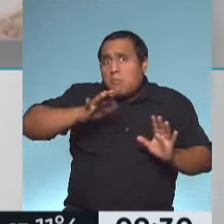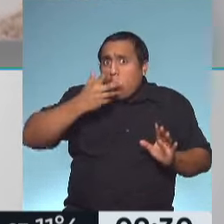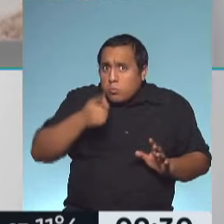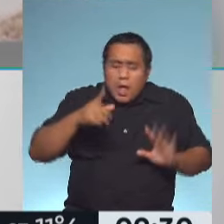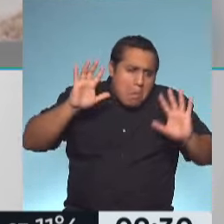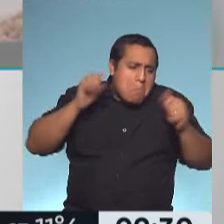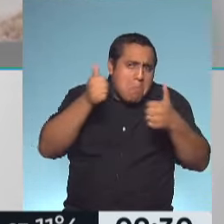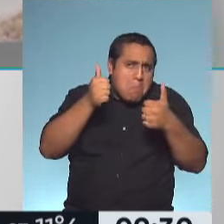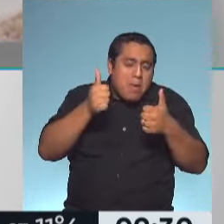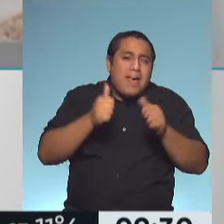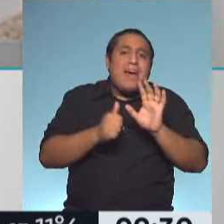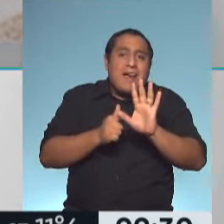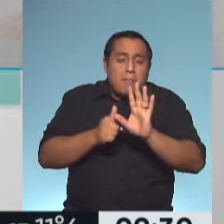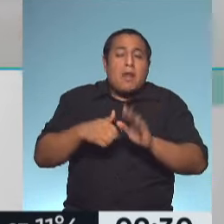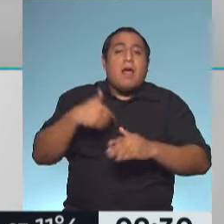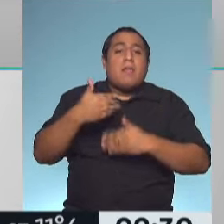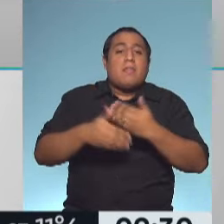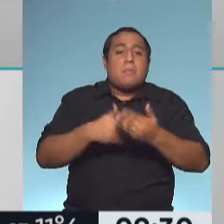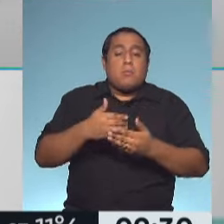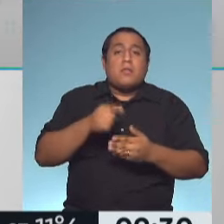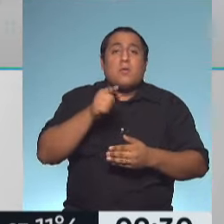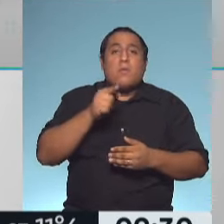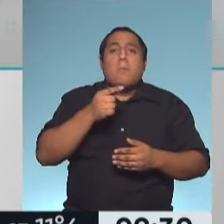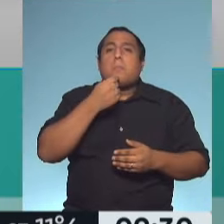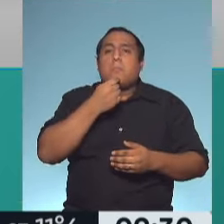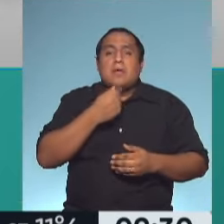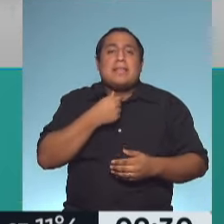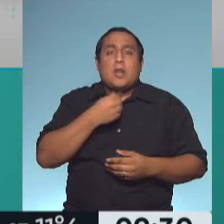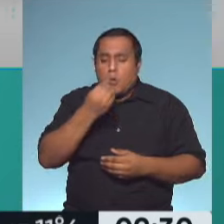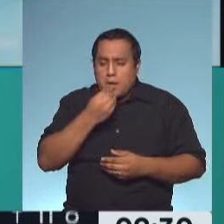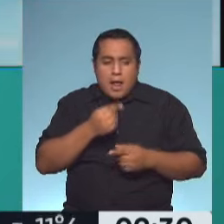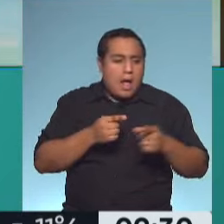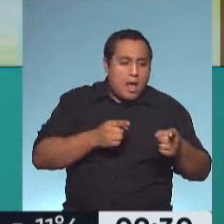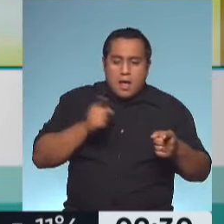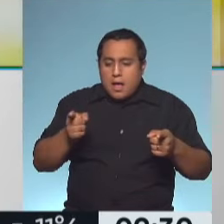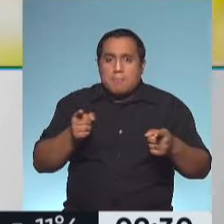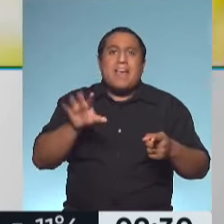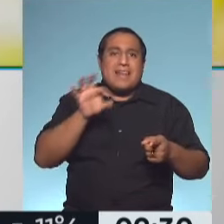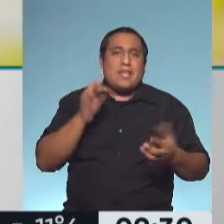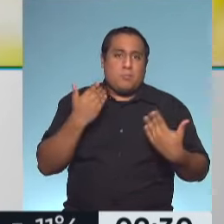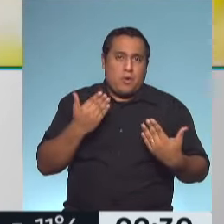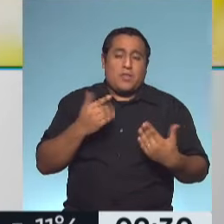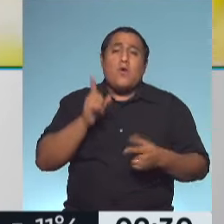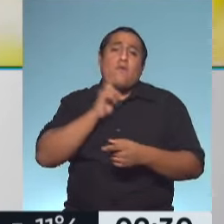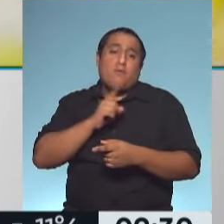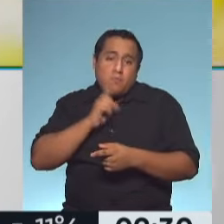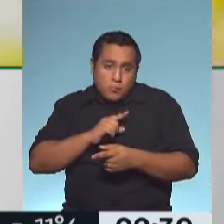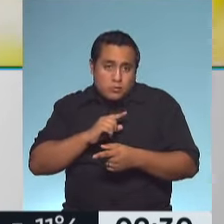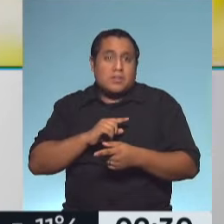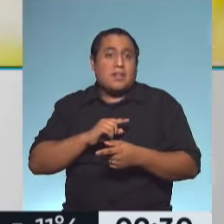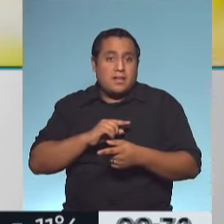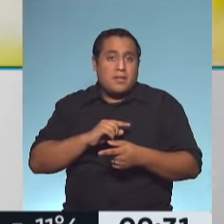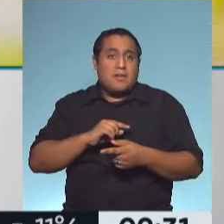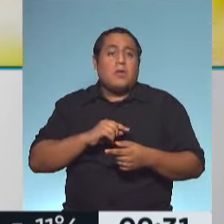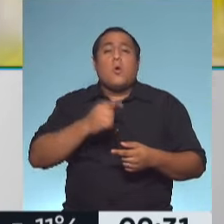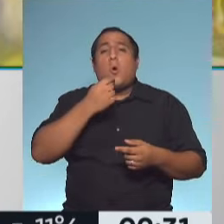no? Pero que en el momento de elegir, tengas las posibilidades para elegir, es decir, la fruta, si es con casparas. hacerte una